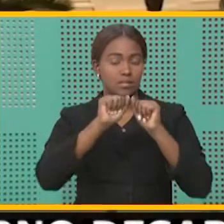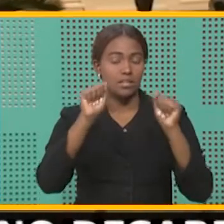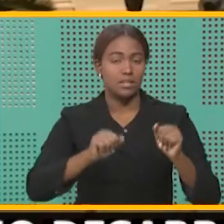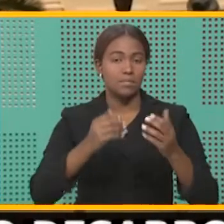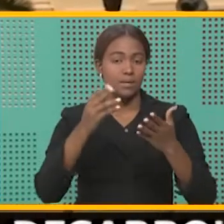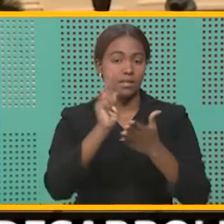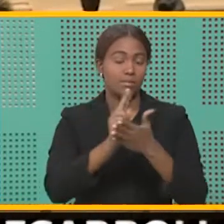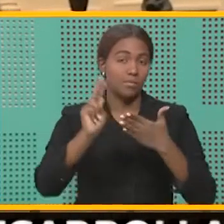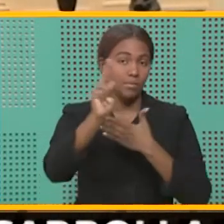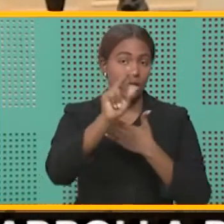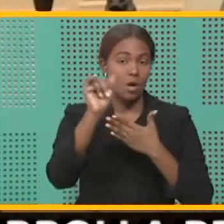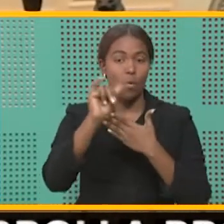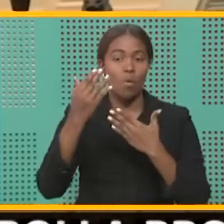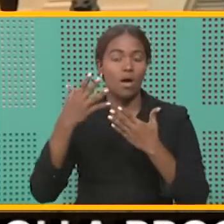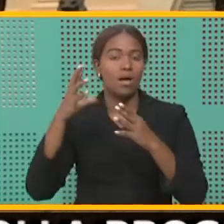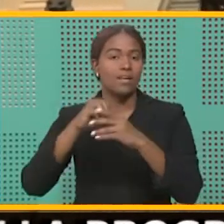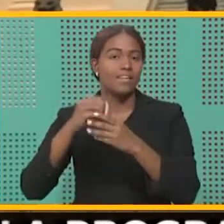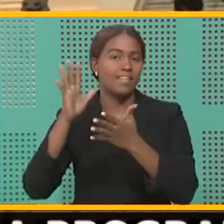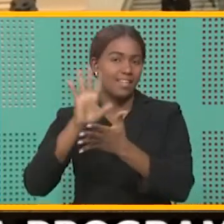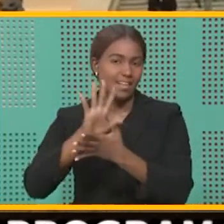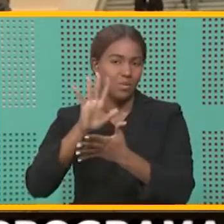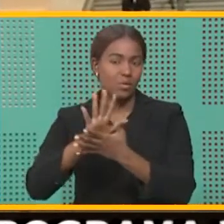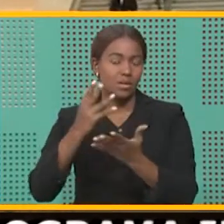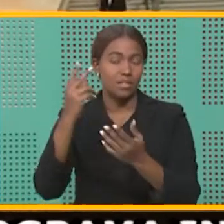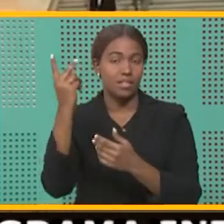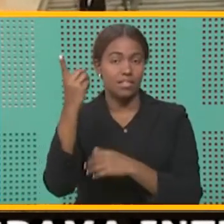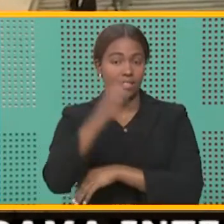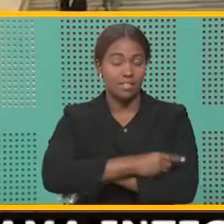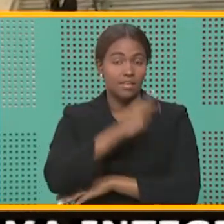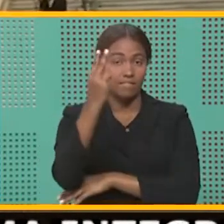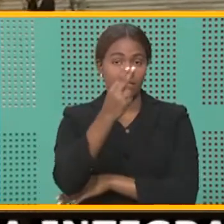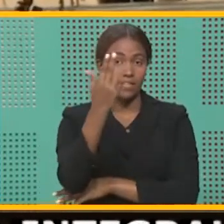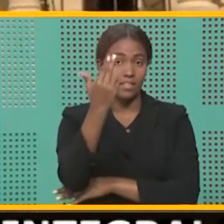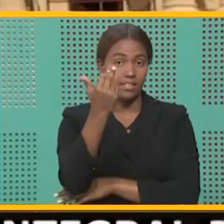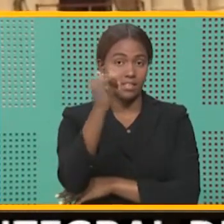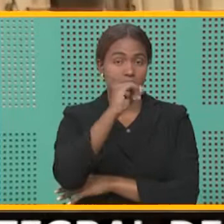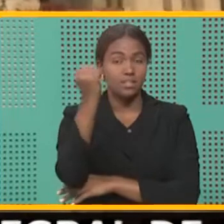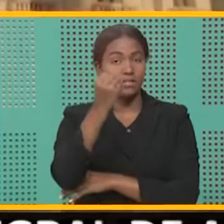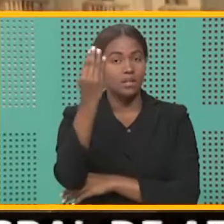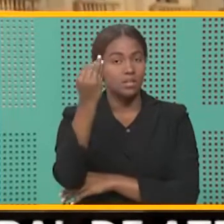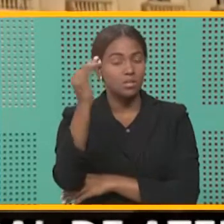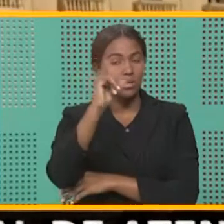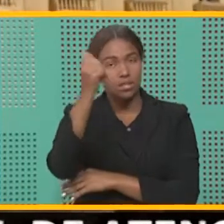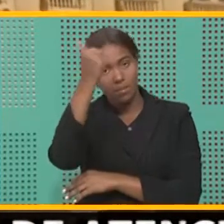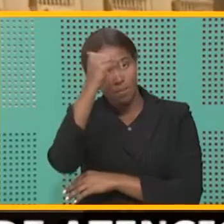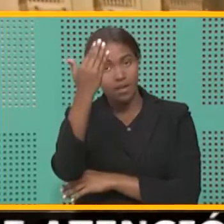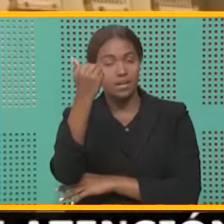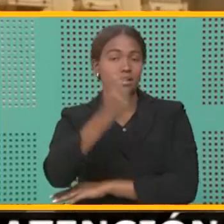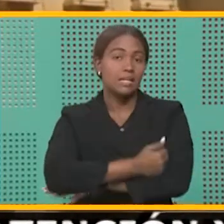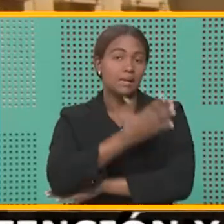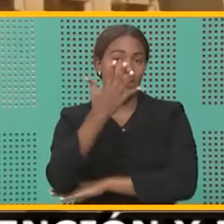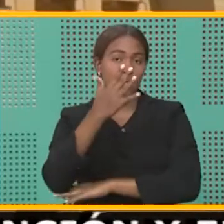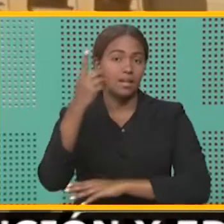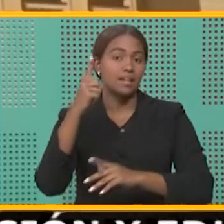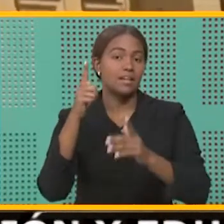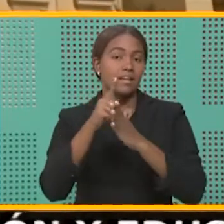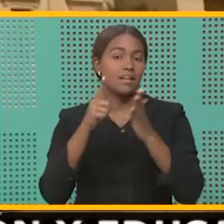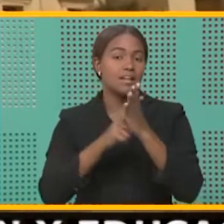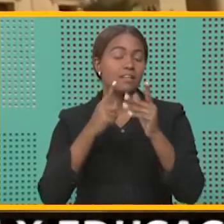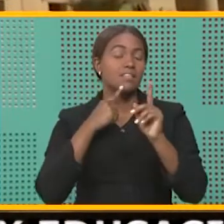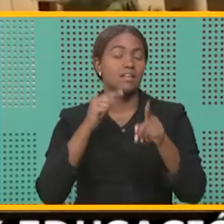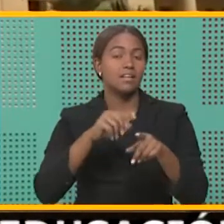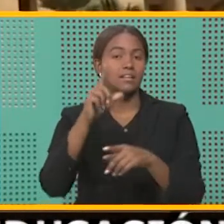universitario como en el preuniversitario los días viernes 13, sábado 14 y domingo 15 de marzo. Mediante el decreto 109